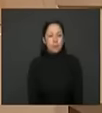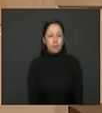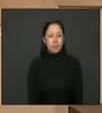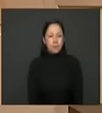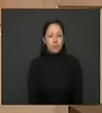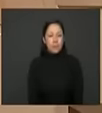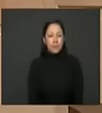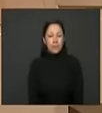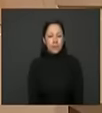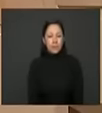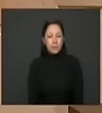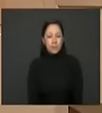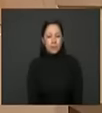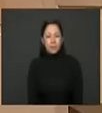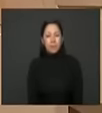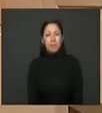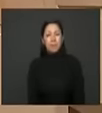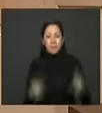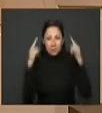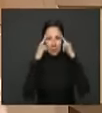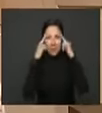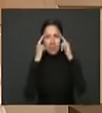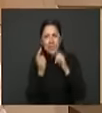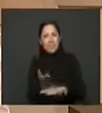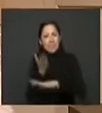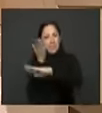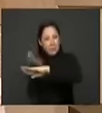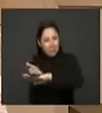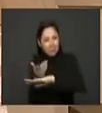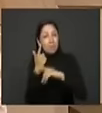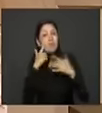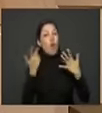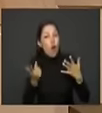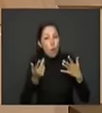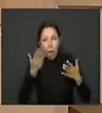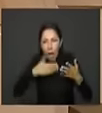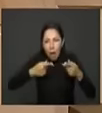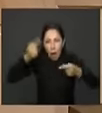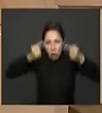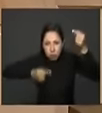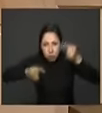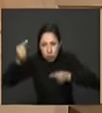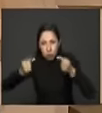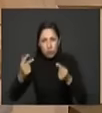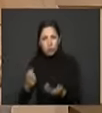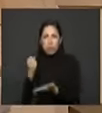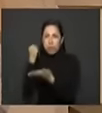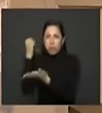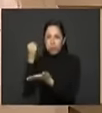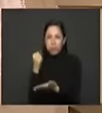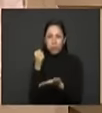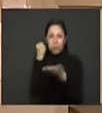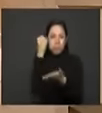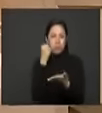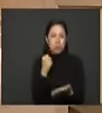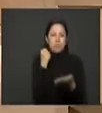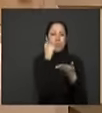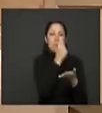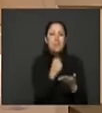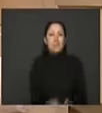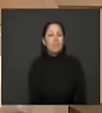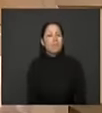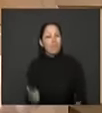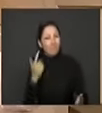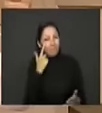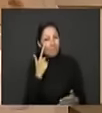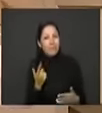es proponerles un esquema, unas prioridades y unos costos, unas inversiones. De cómo reemplazar